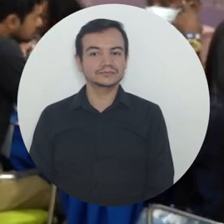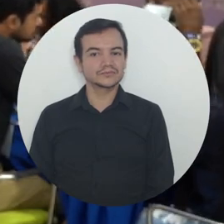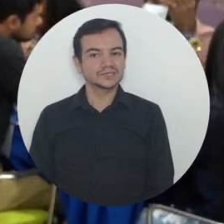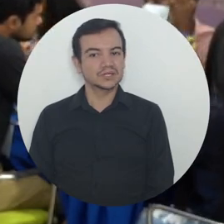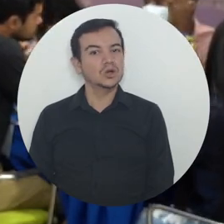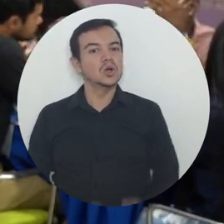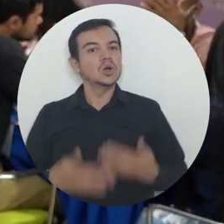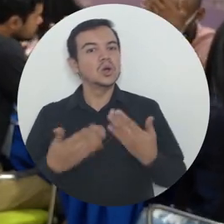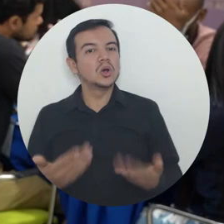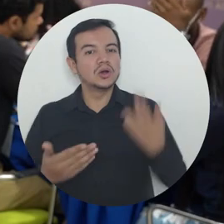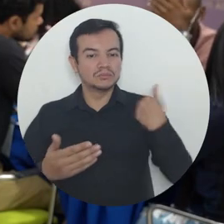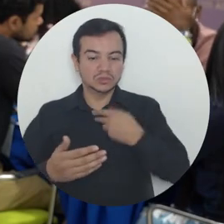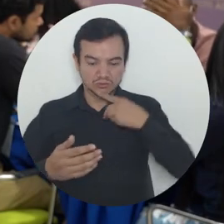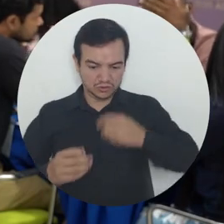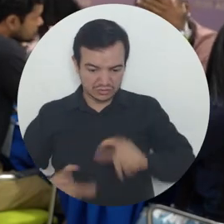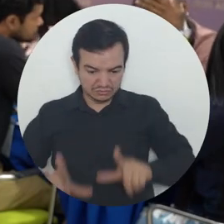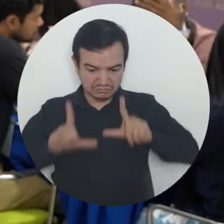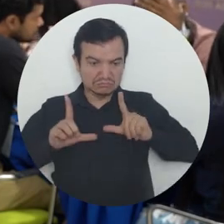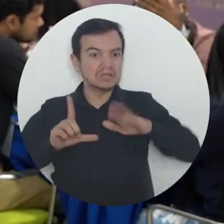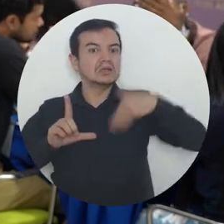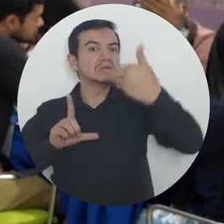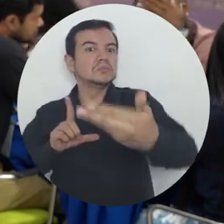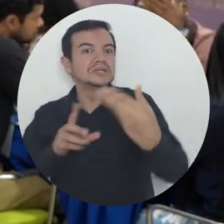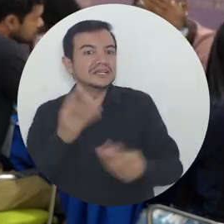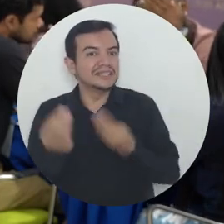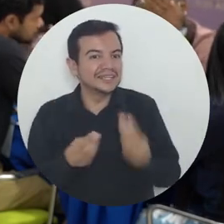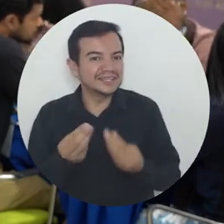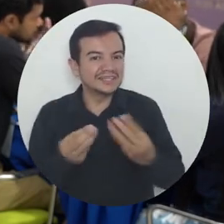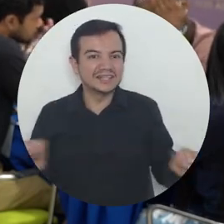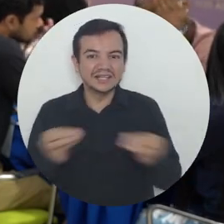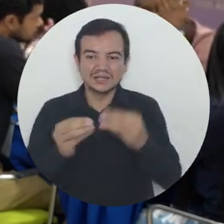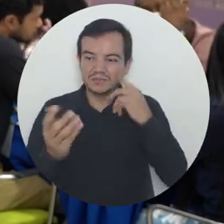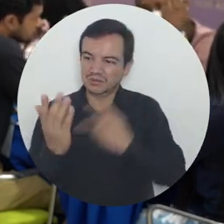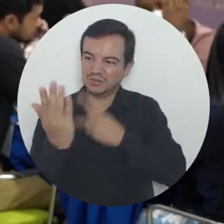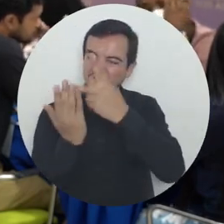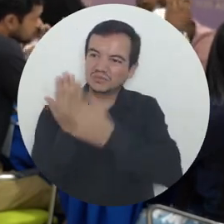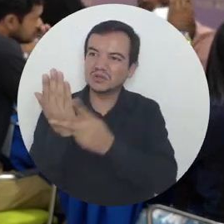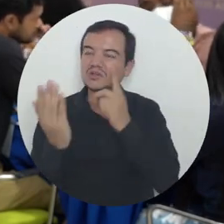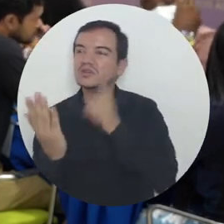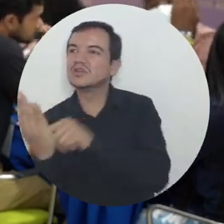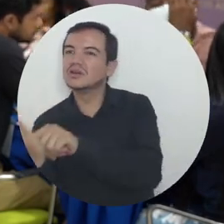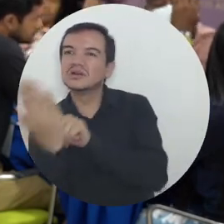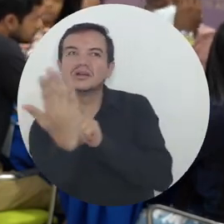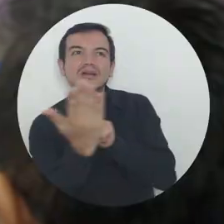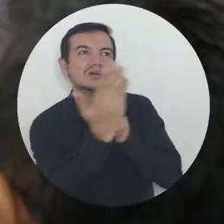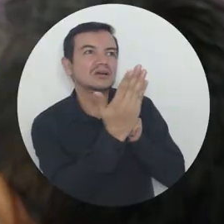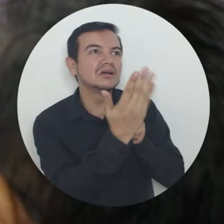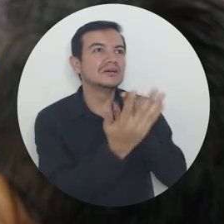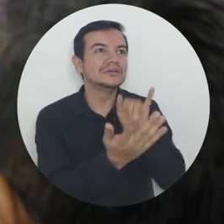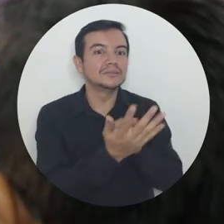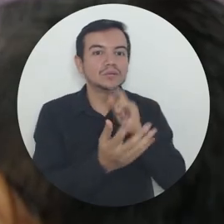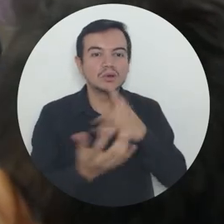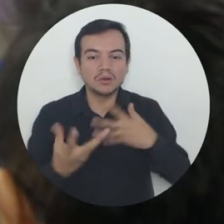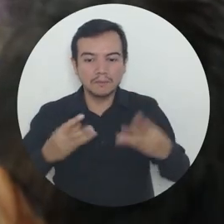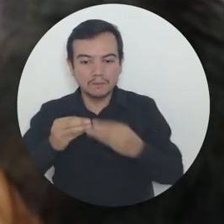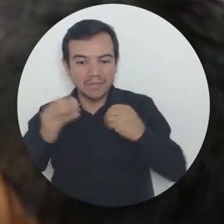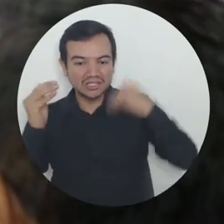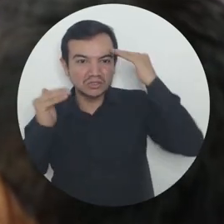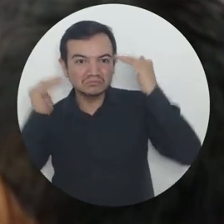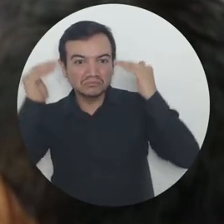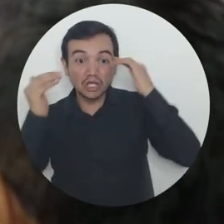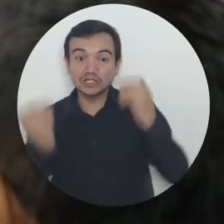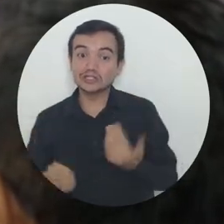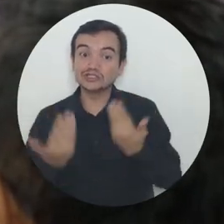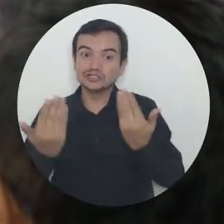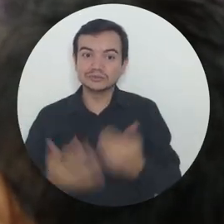de emprendimiento, tener las ideas de cómo vamos a trabajar, cómo vamos a defendernos